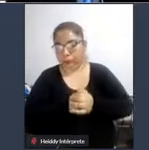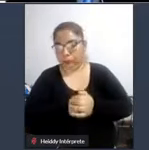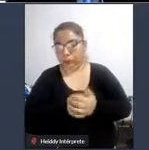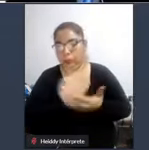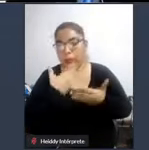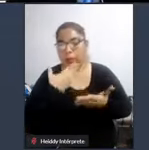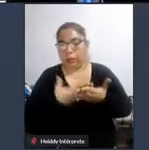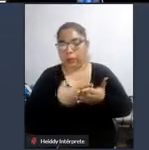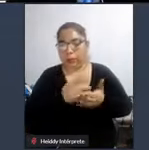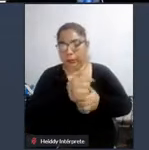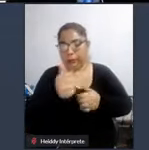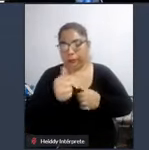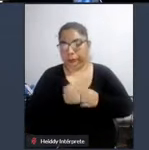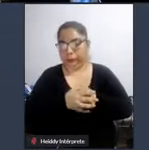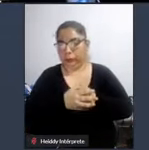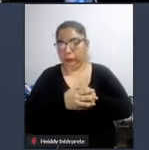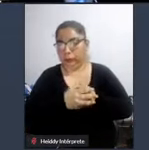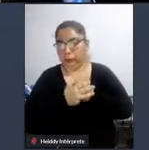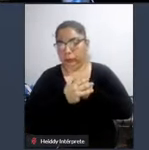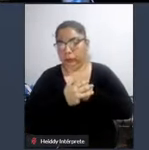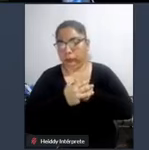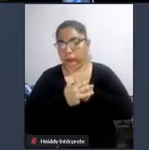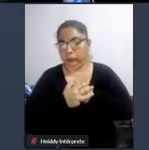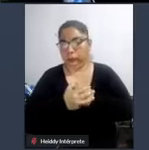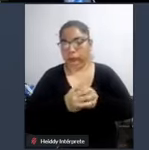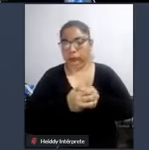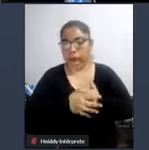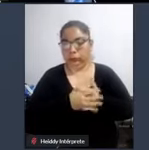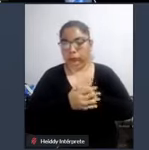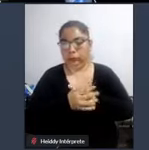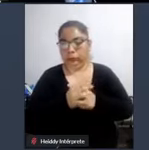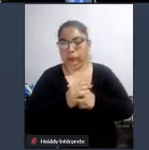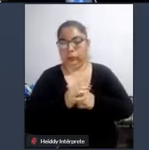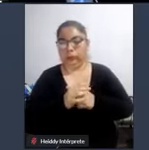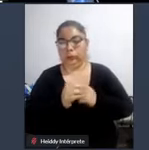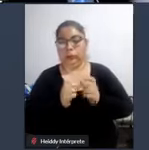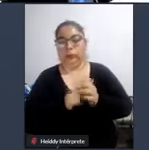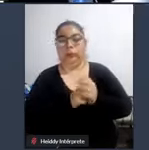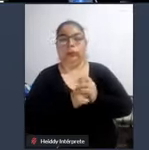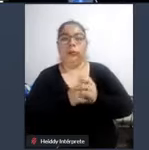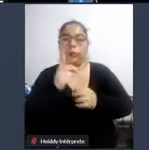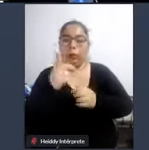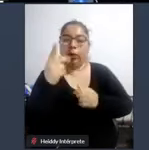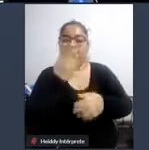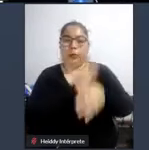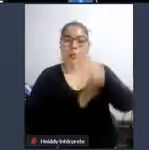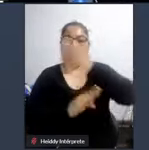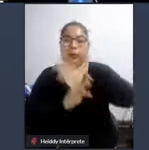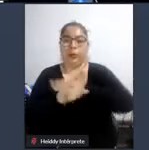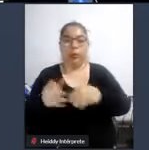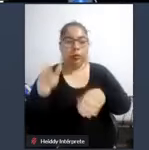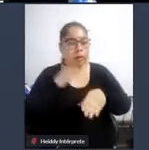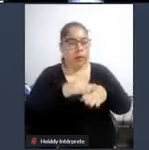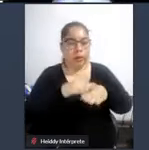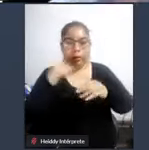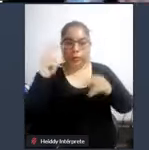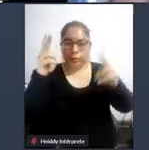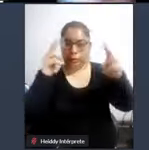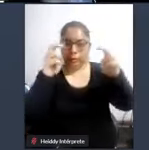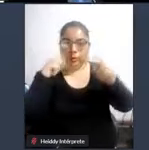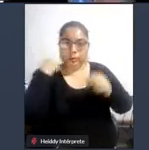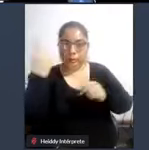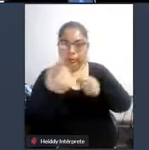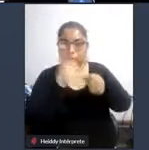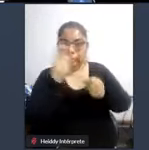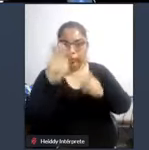gracias Jaime Huerta por toda la experiencia que tiene y de hecho este tema de discapacidad y todos los temas en sí que involucran a la